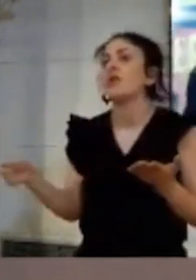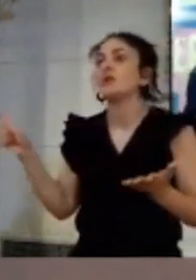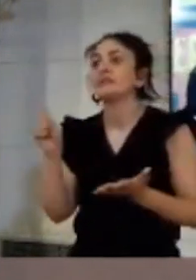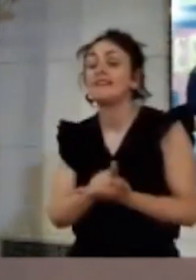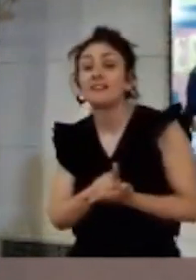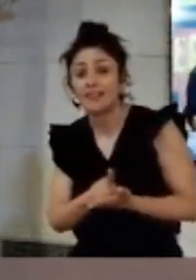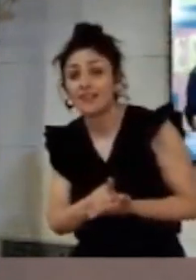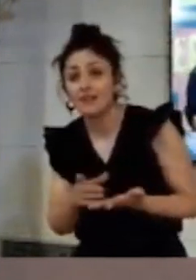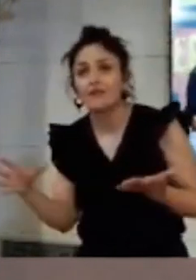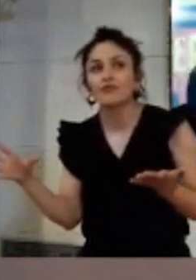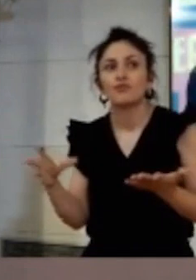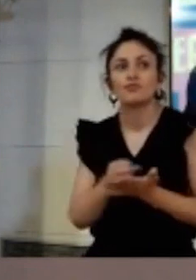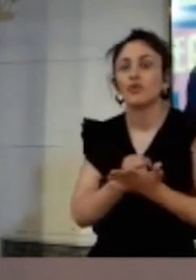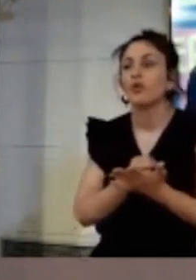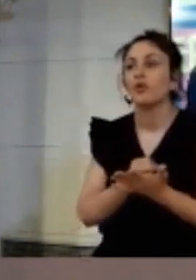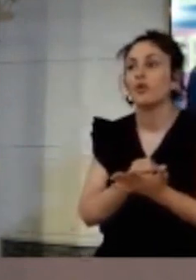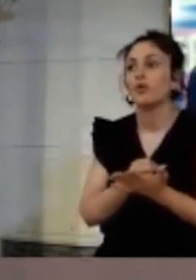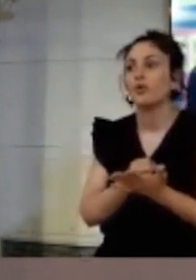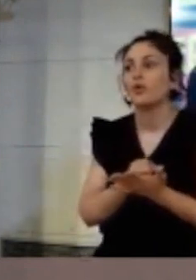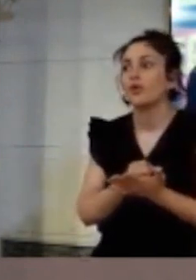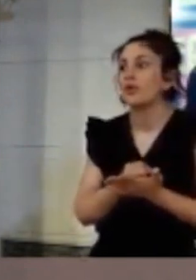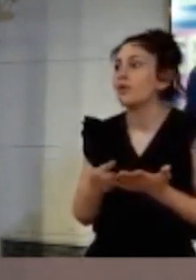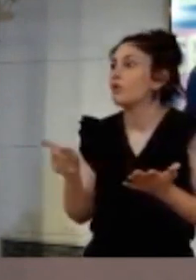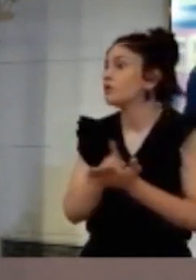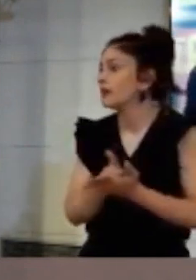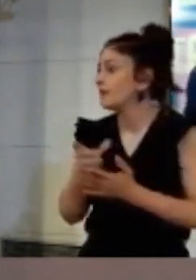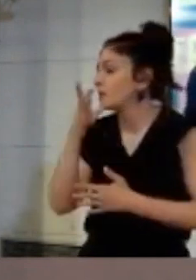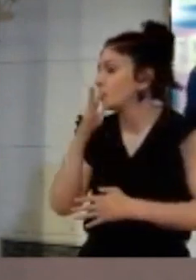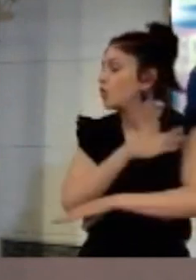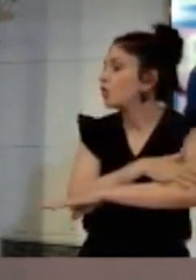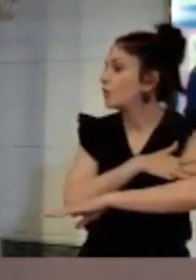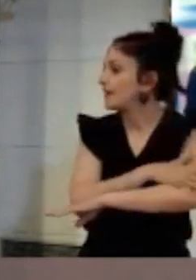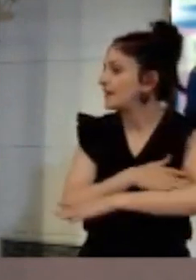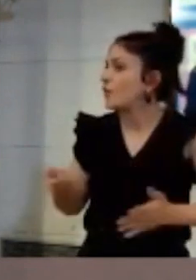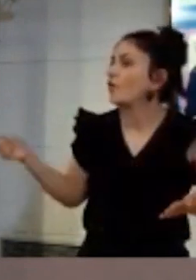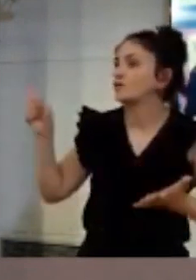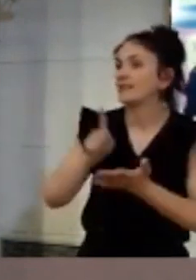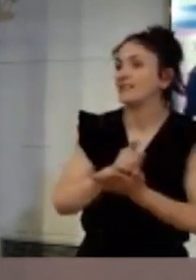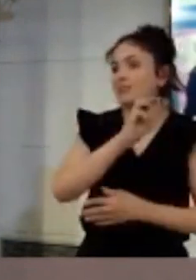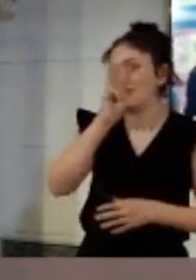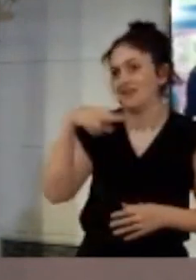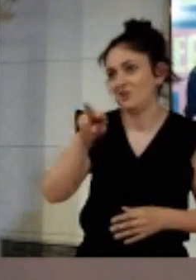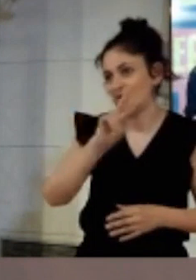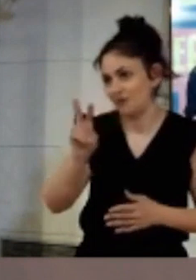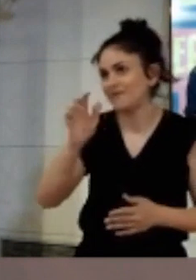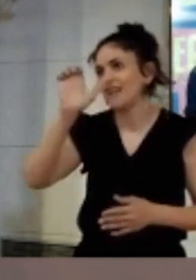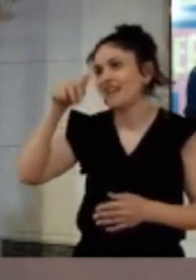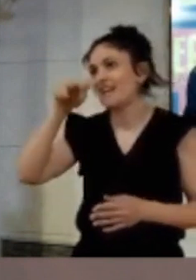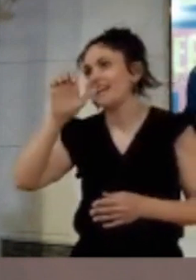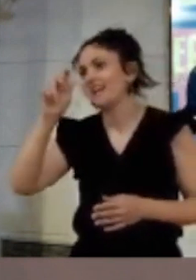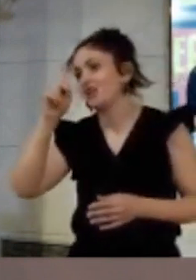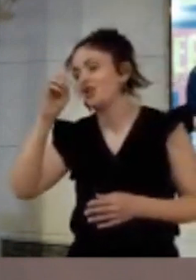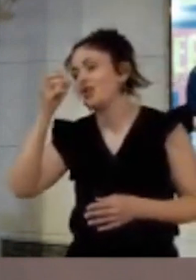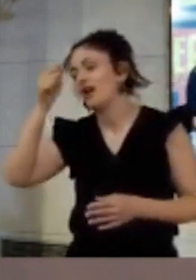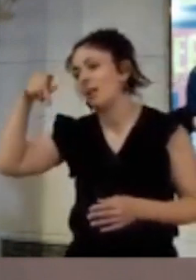vez todo vaya al PNV, porque otra vez el gobierno pase por el PNV. En Eco Andueza, Pello